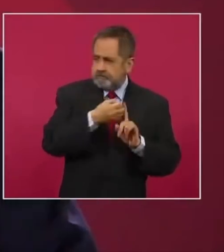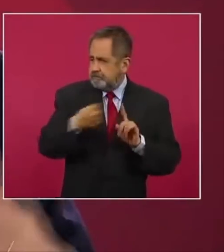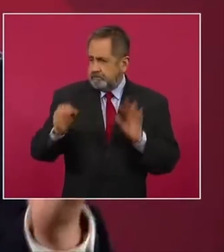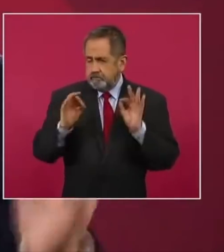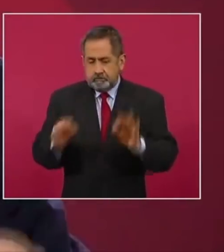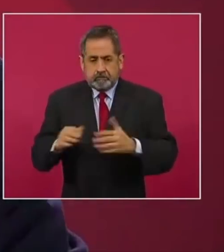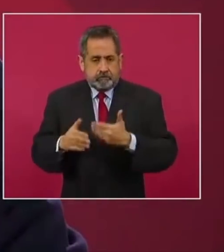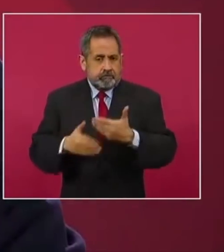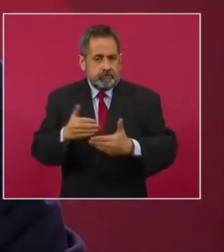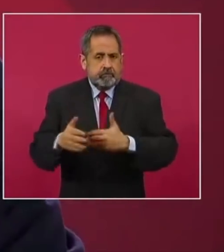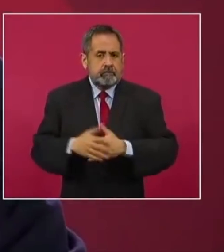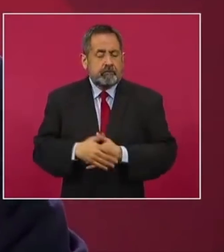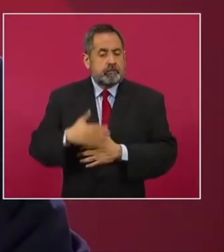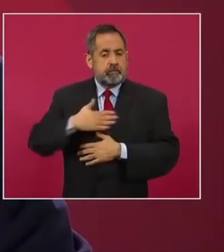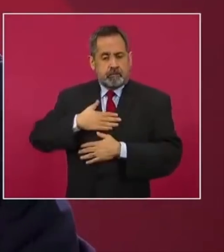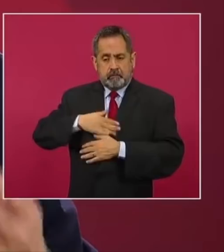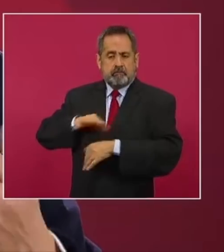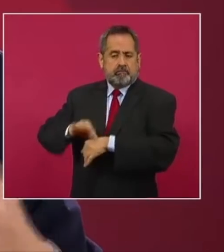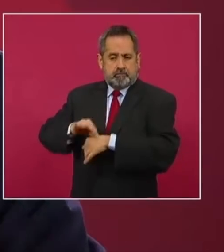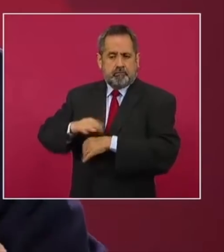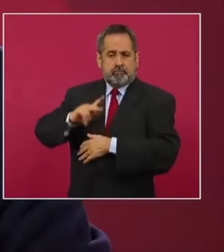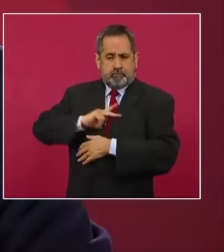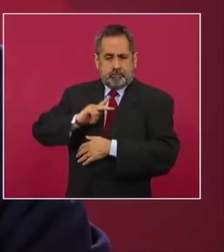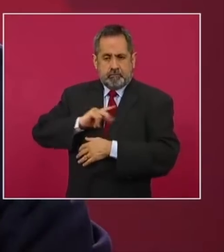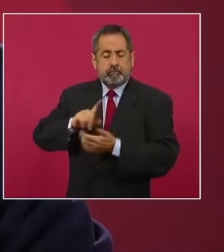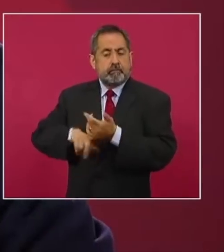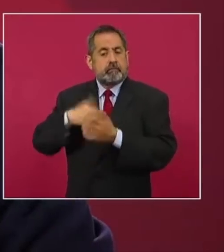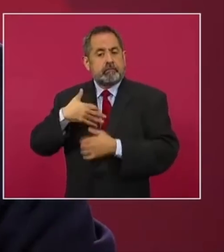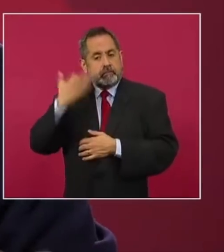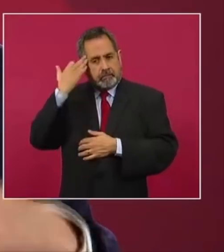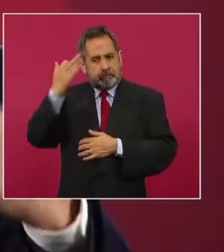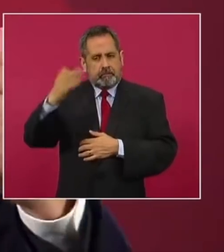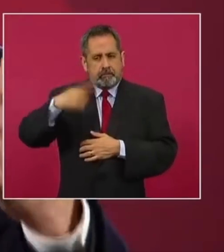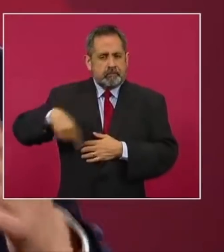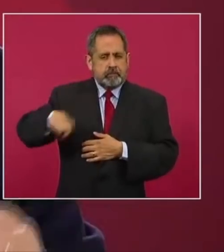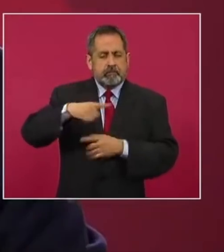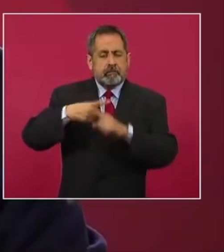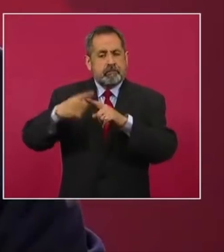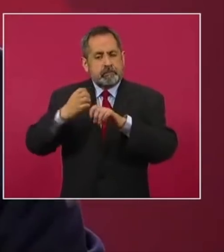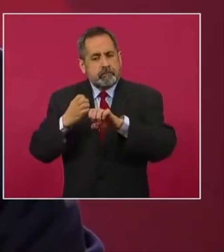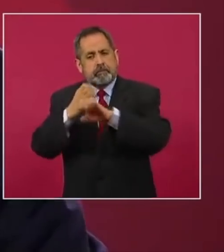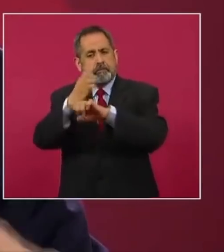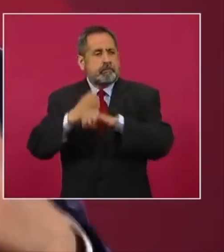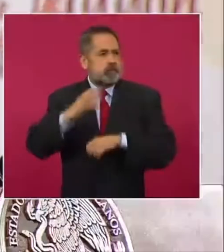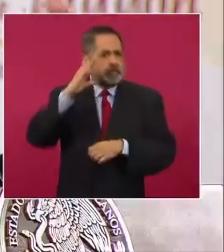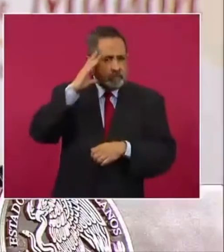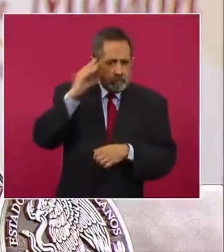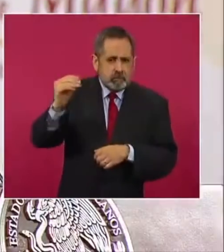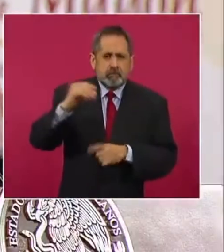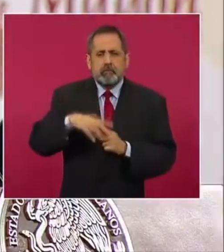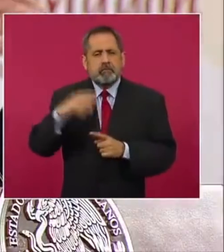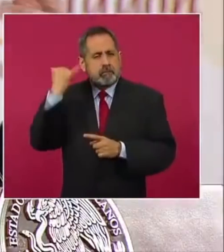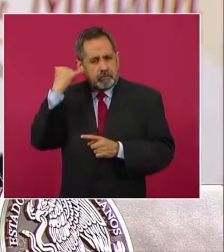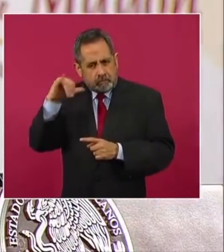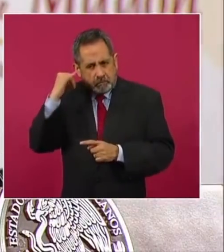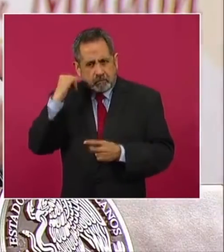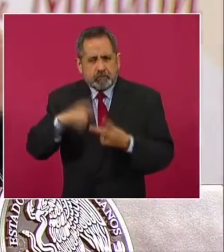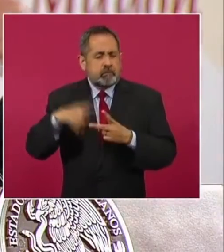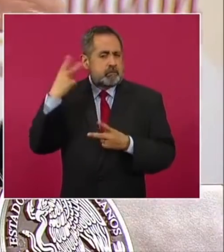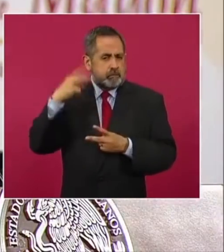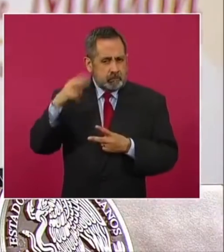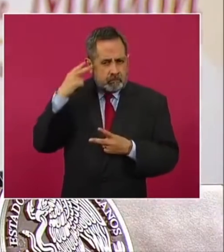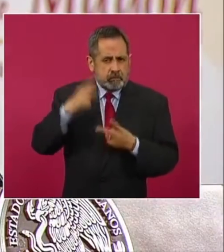términos. Por experiencia propia, le diría que en esta temporada, en estados como Colima, como Yucatán, como